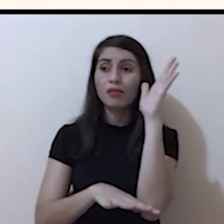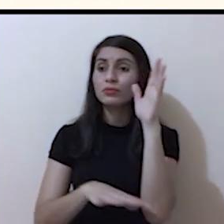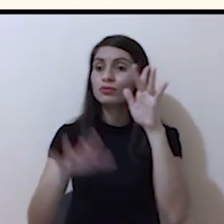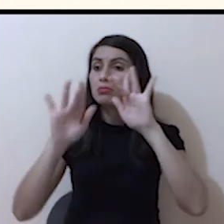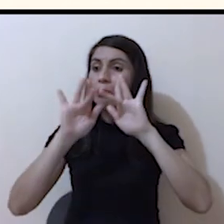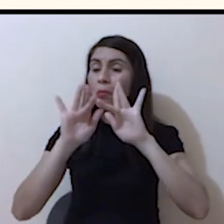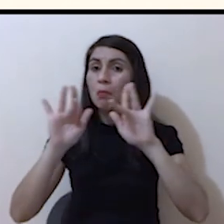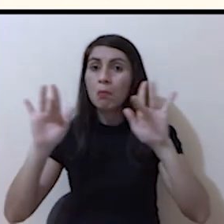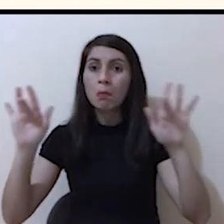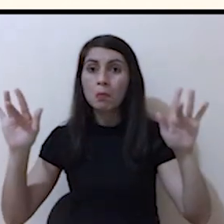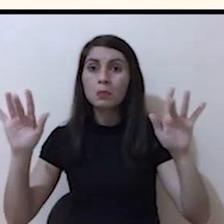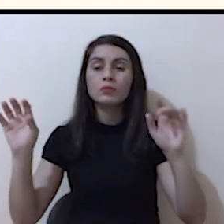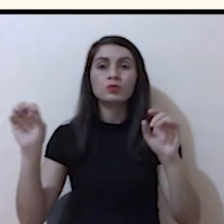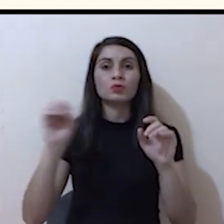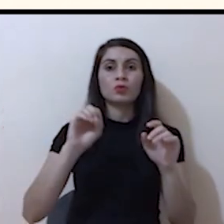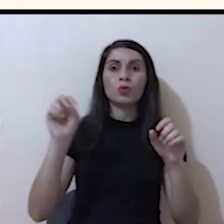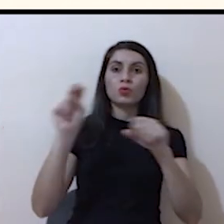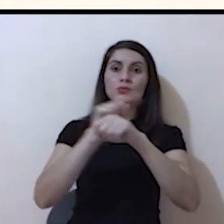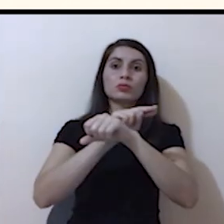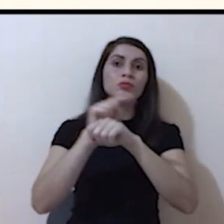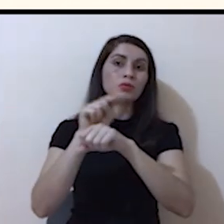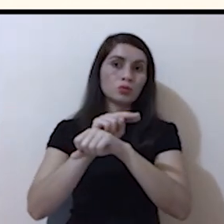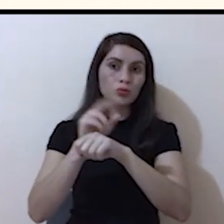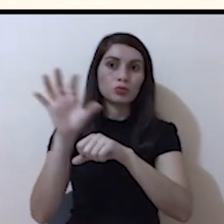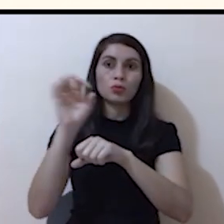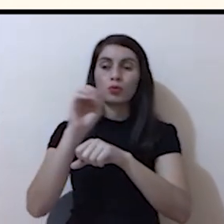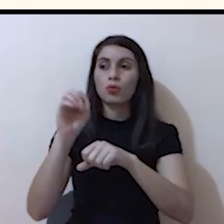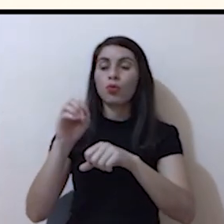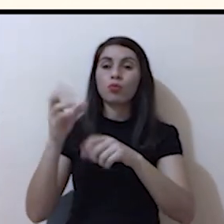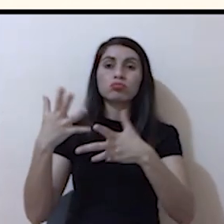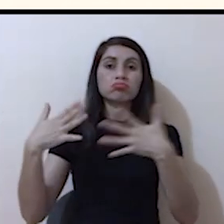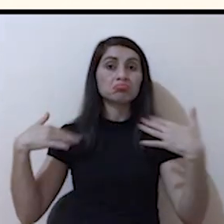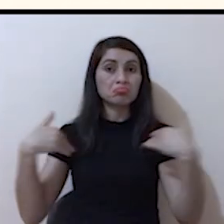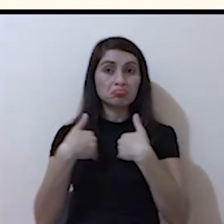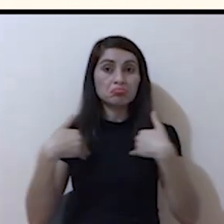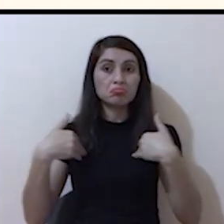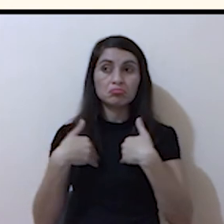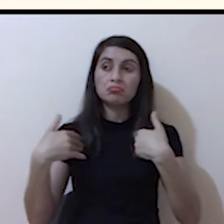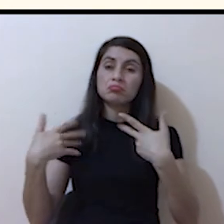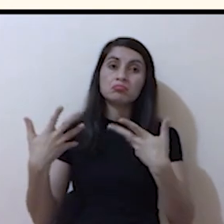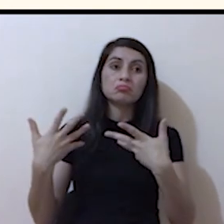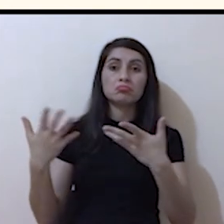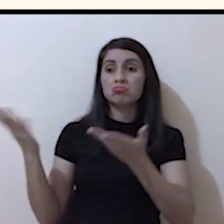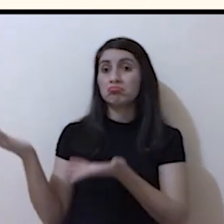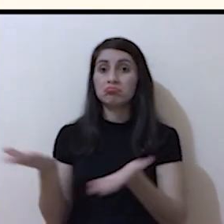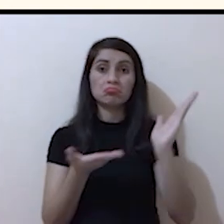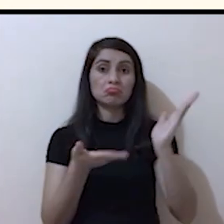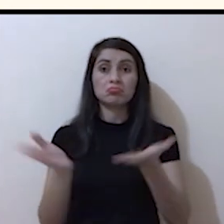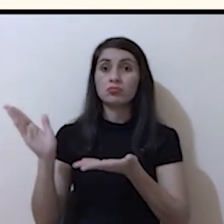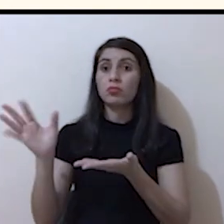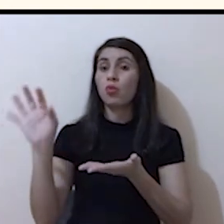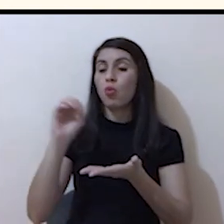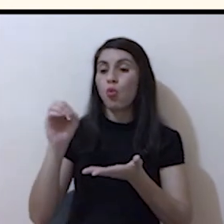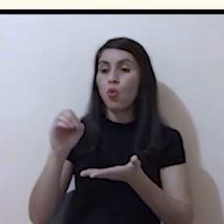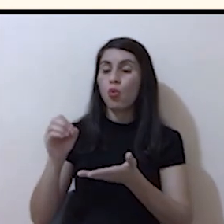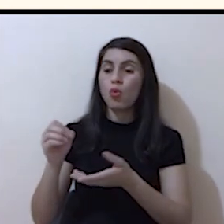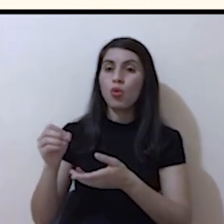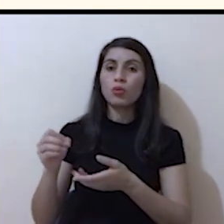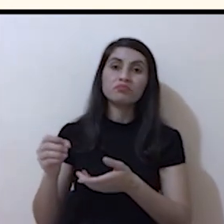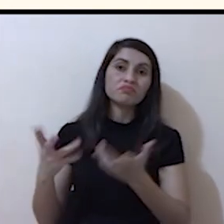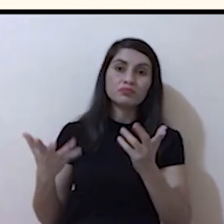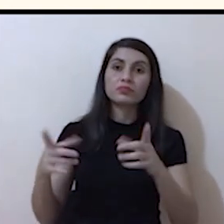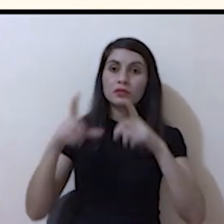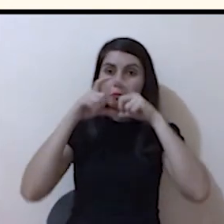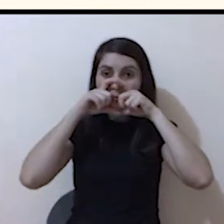Las actividades industriales, agrícolas y ganaderas en donde se utilizan diversos químicos que van